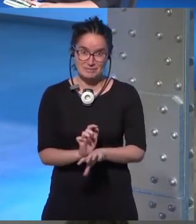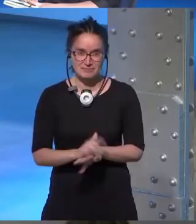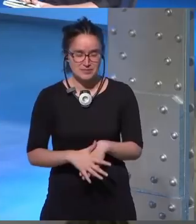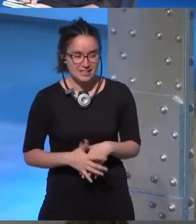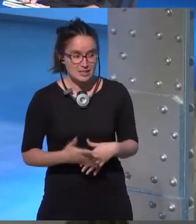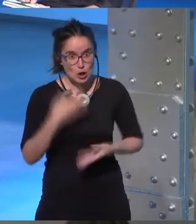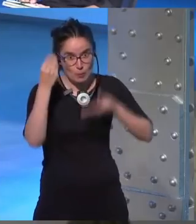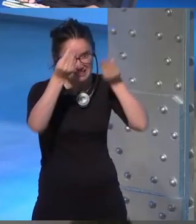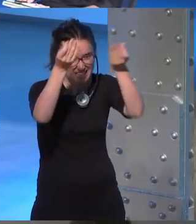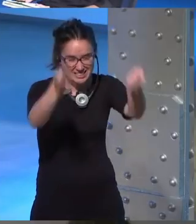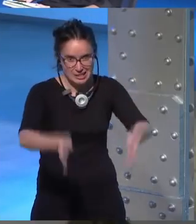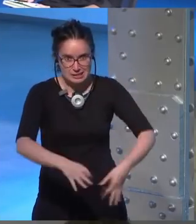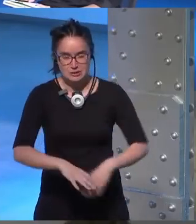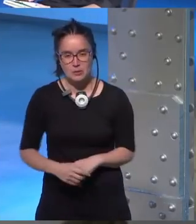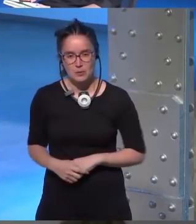lo pensaste seguro